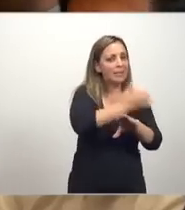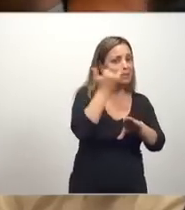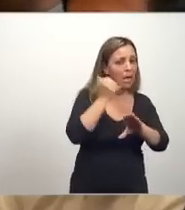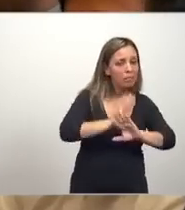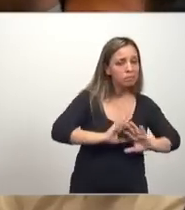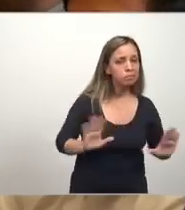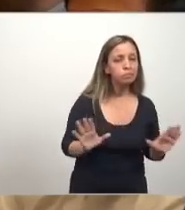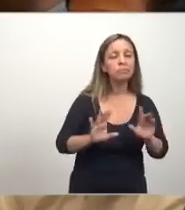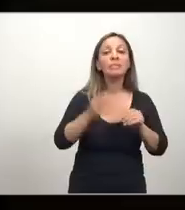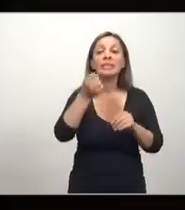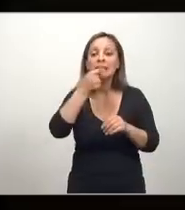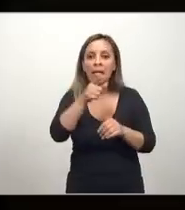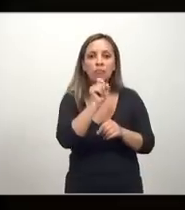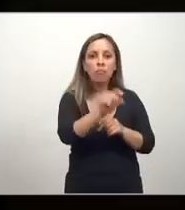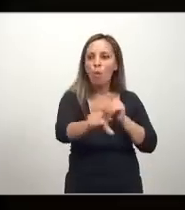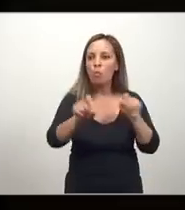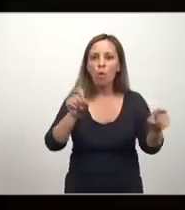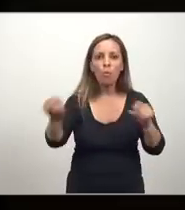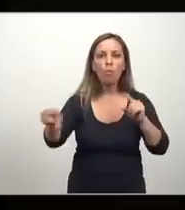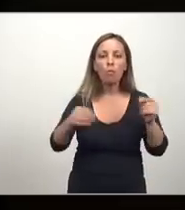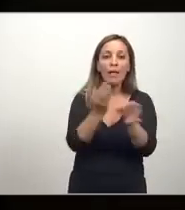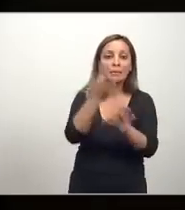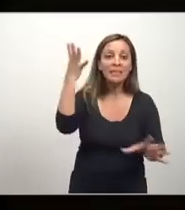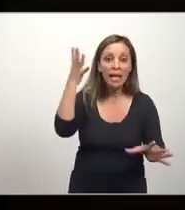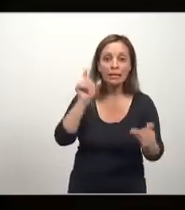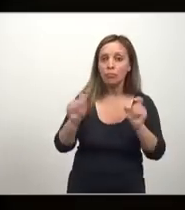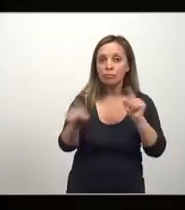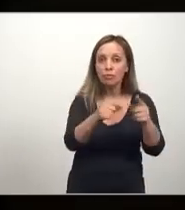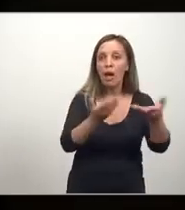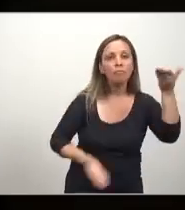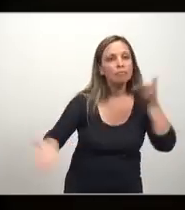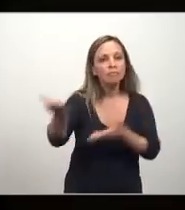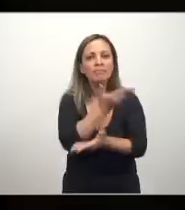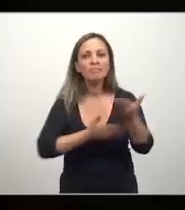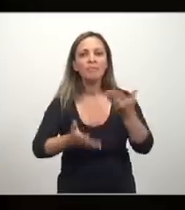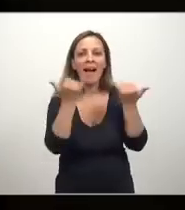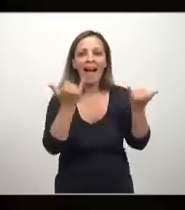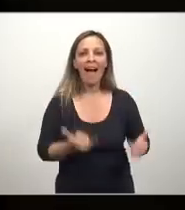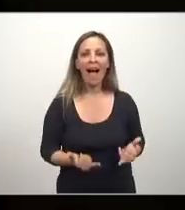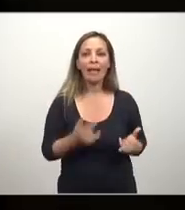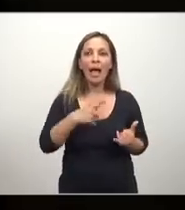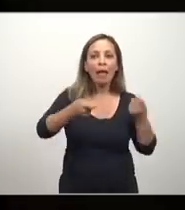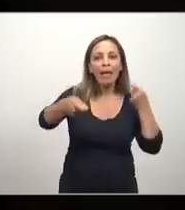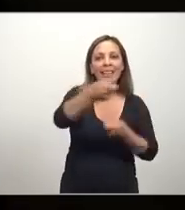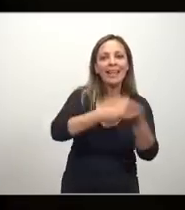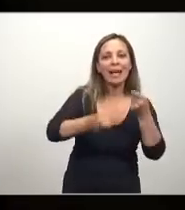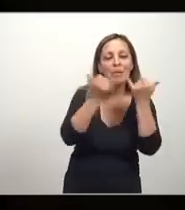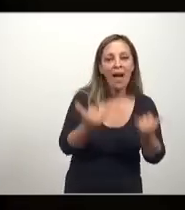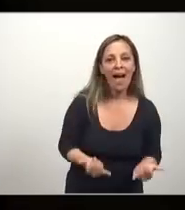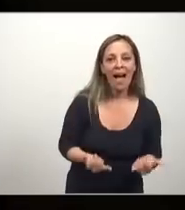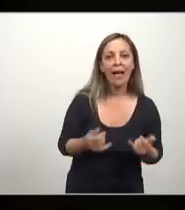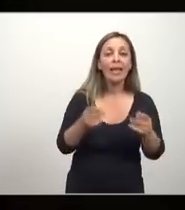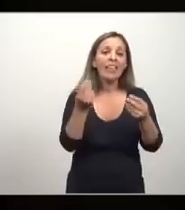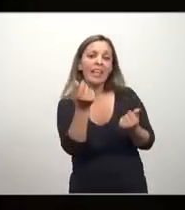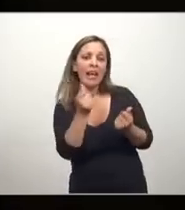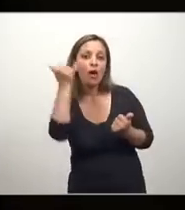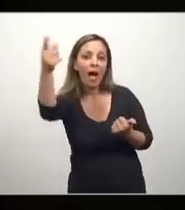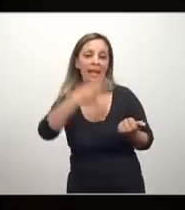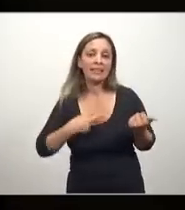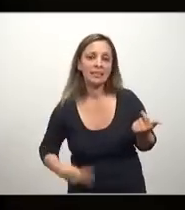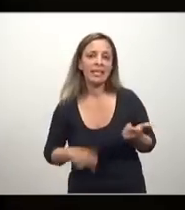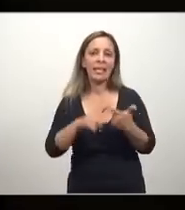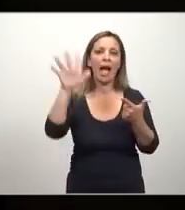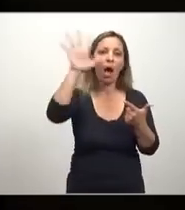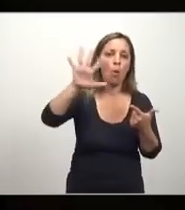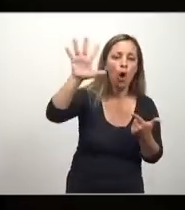Si hay especialización del trabajo hay intercambios, hay intercambios en mercado, y de ahí nace también la necesidad de dinero, y dinero también había en China, en Europa, en